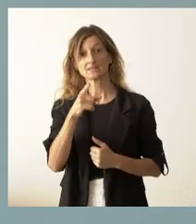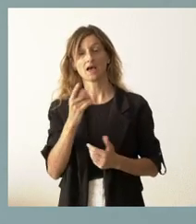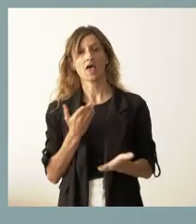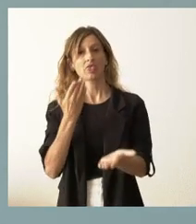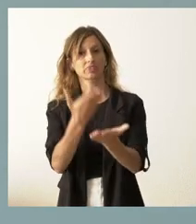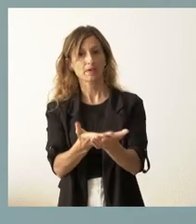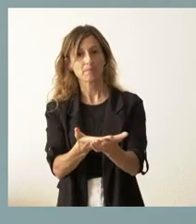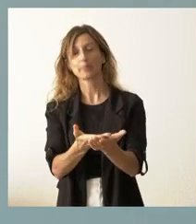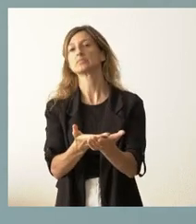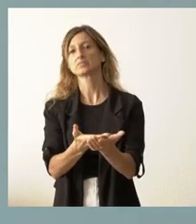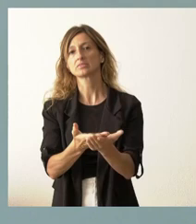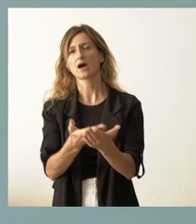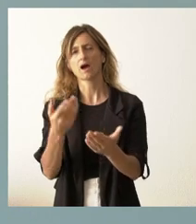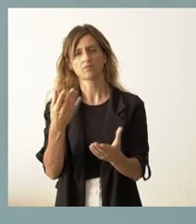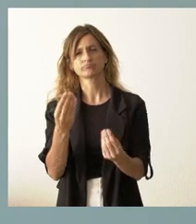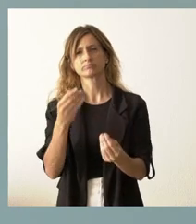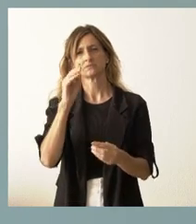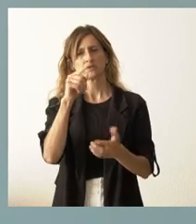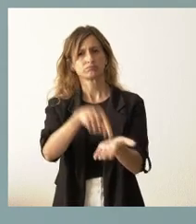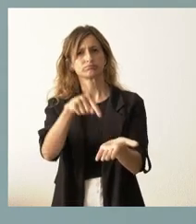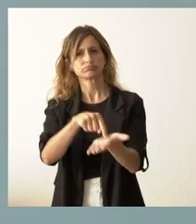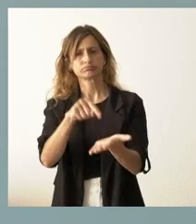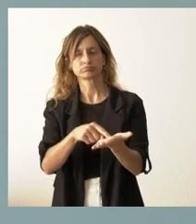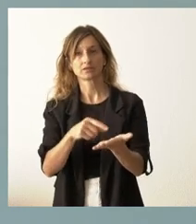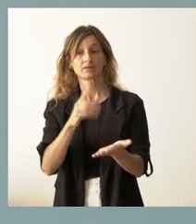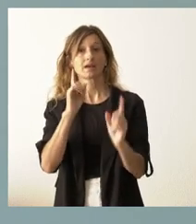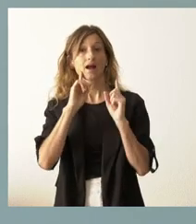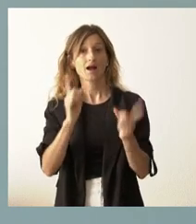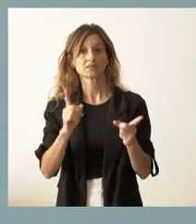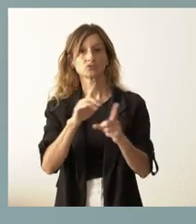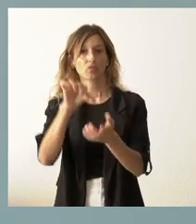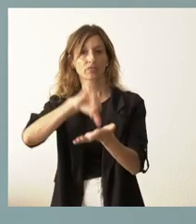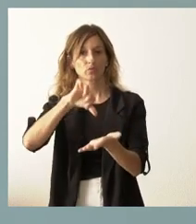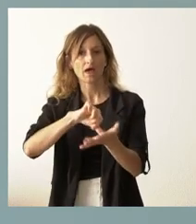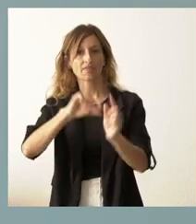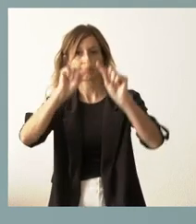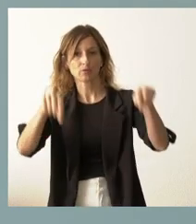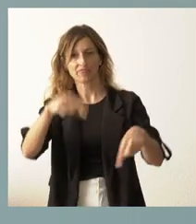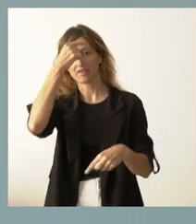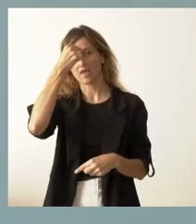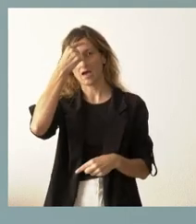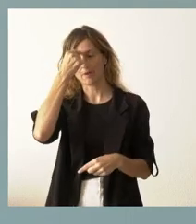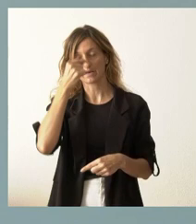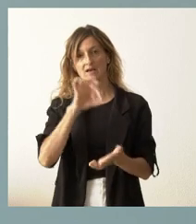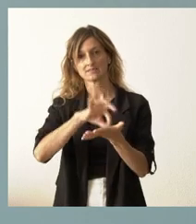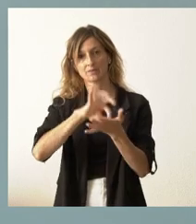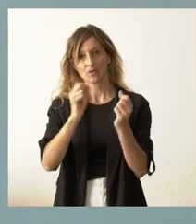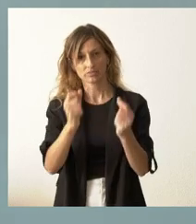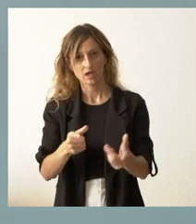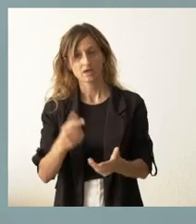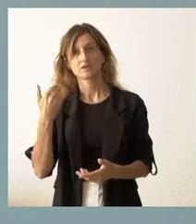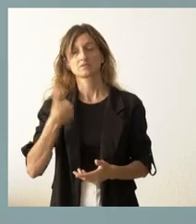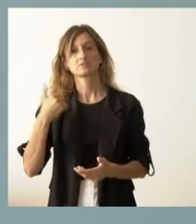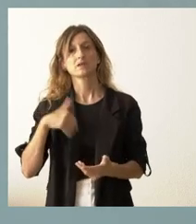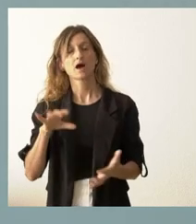muy solicitada en el caso de la ciudad y de la provincia de Ávila, que va a dar ese servicio y que lleva